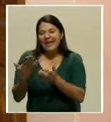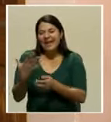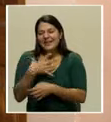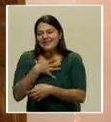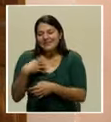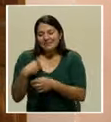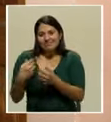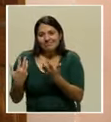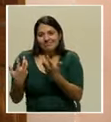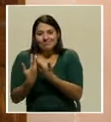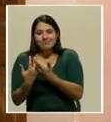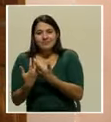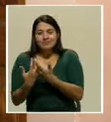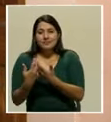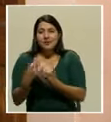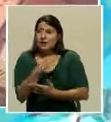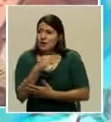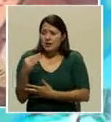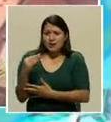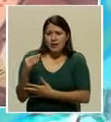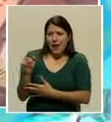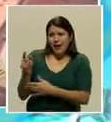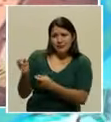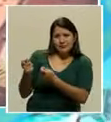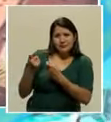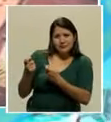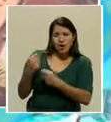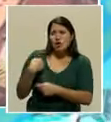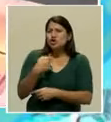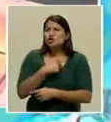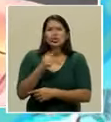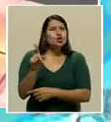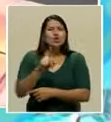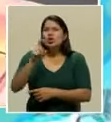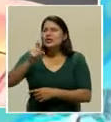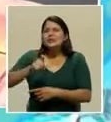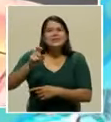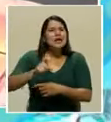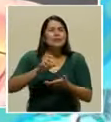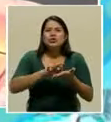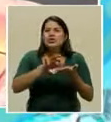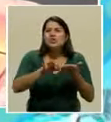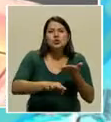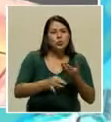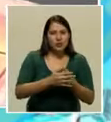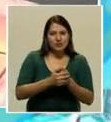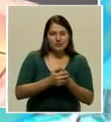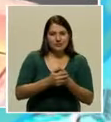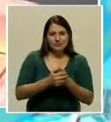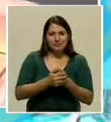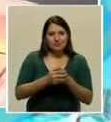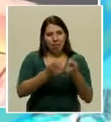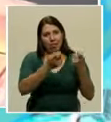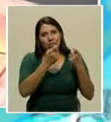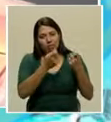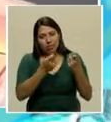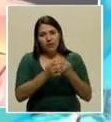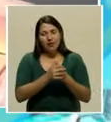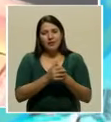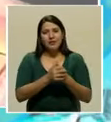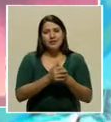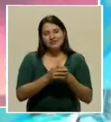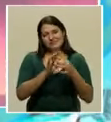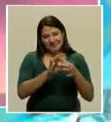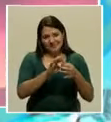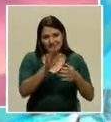Y de ahí nos lo enseñó. No necesitábamos una academia, para eso estaban las otras. Hay que recordarte que